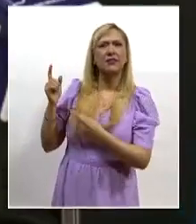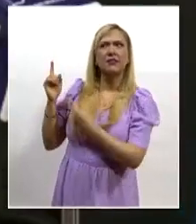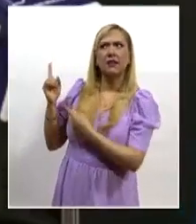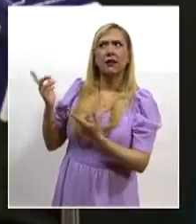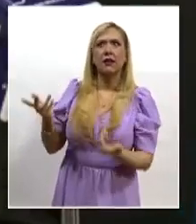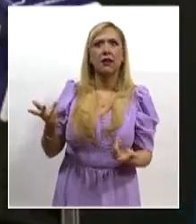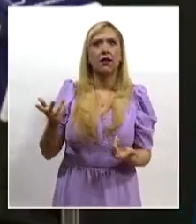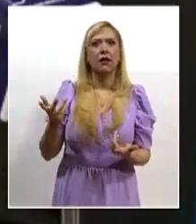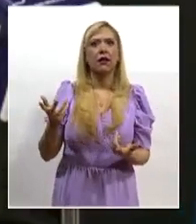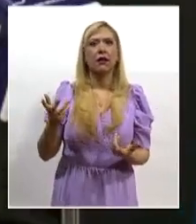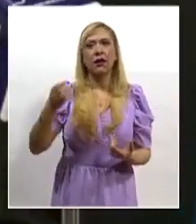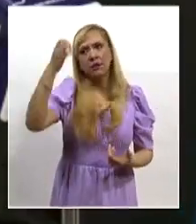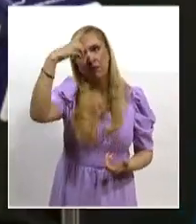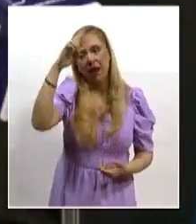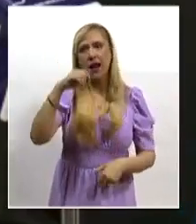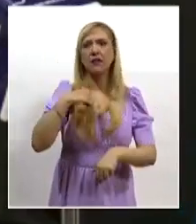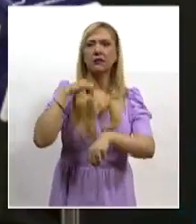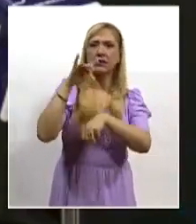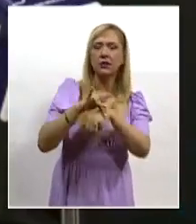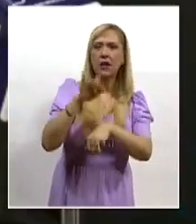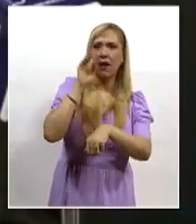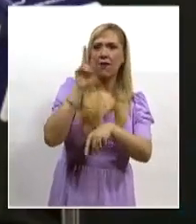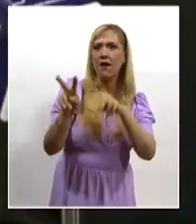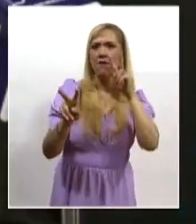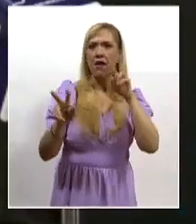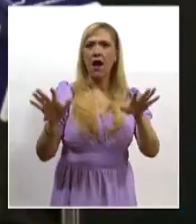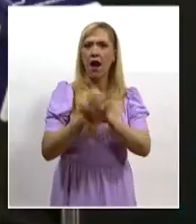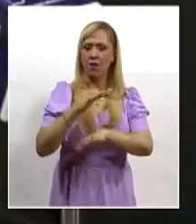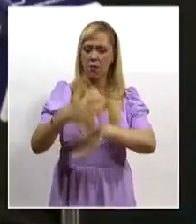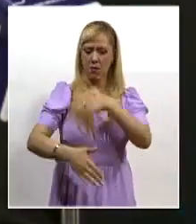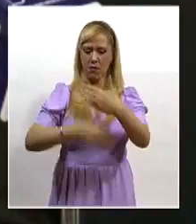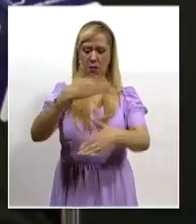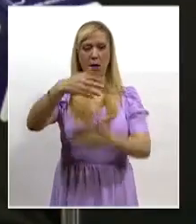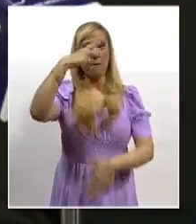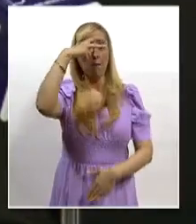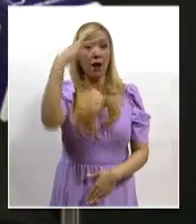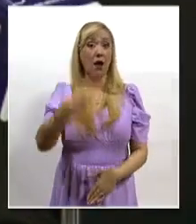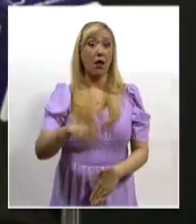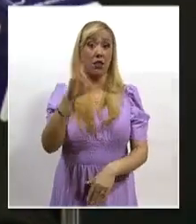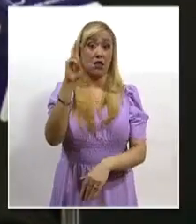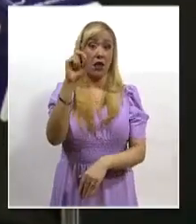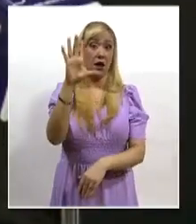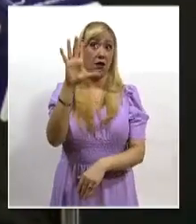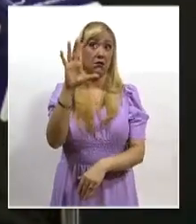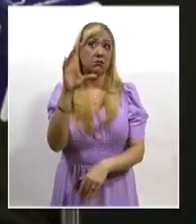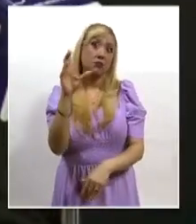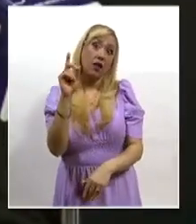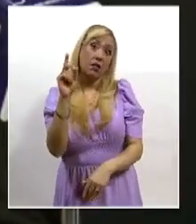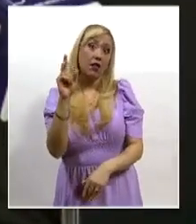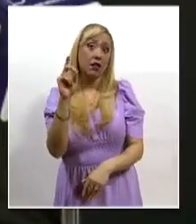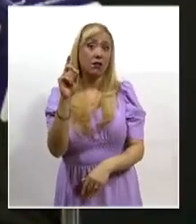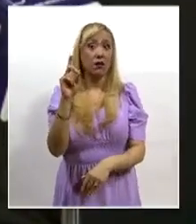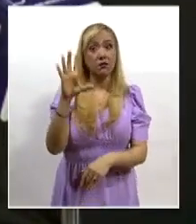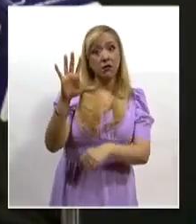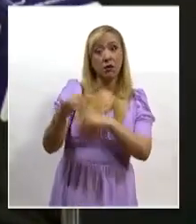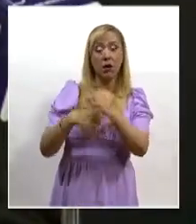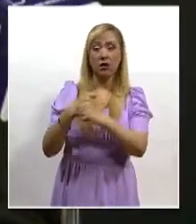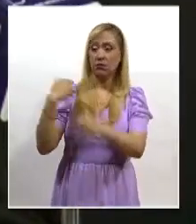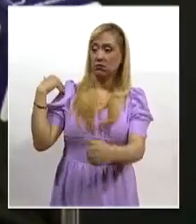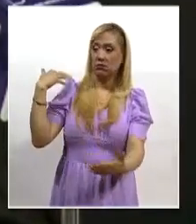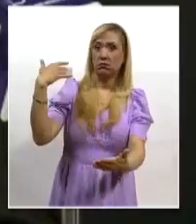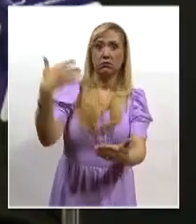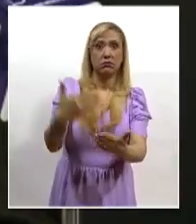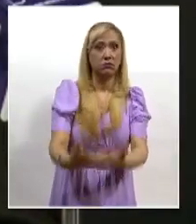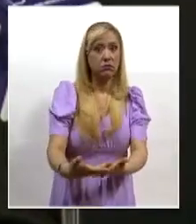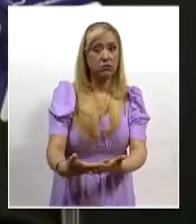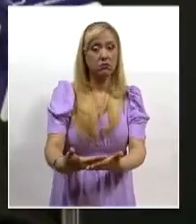vivencias o de experiencia en esta evolución que tuvo México en los últimos 35, 30 años.